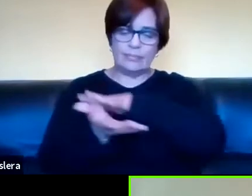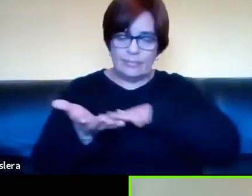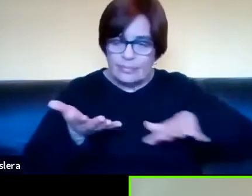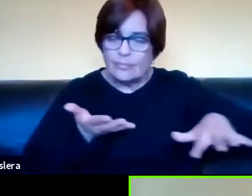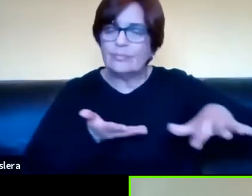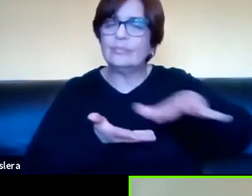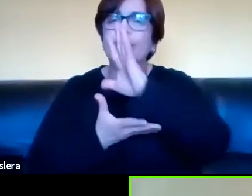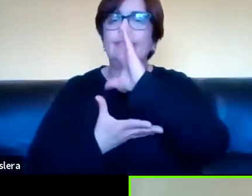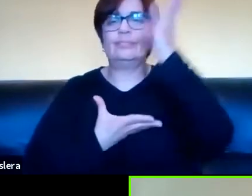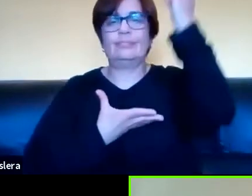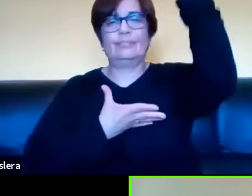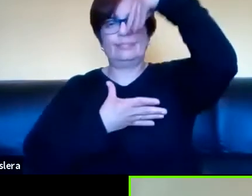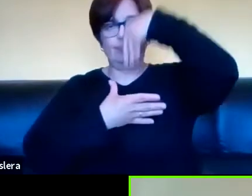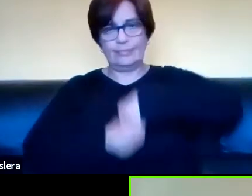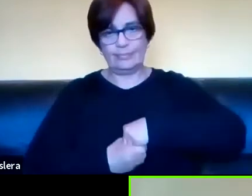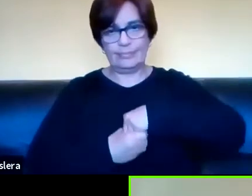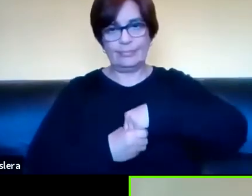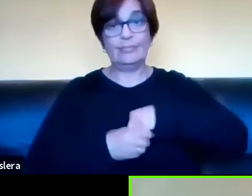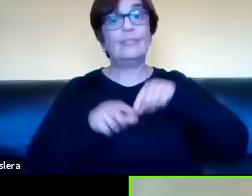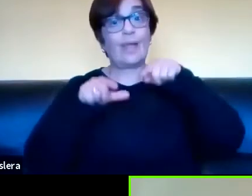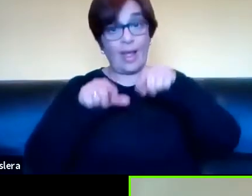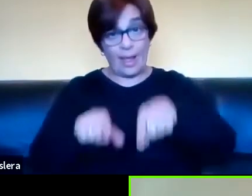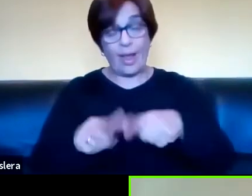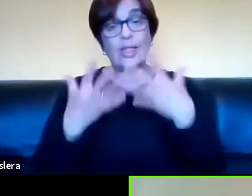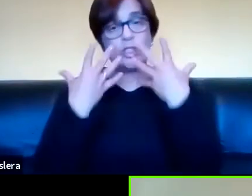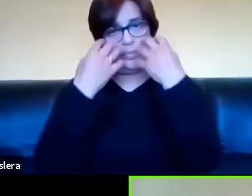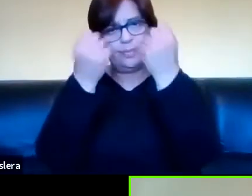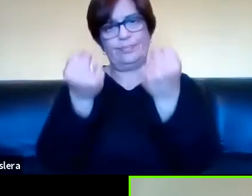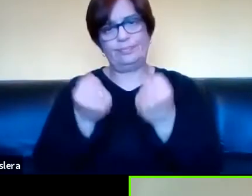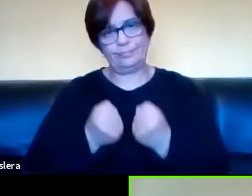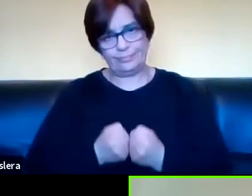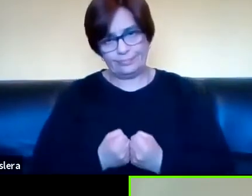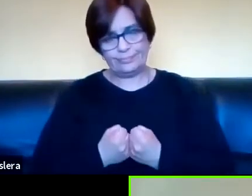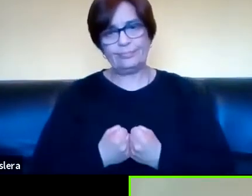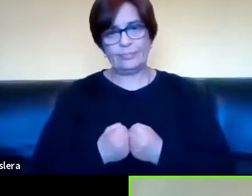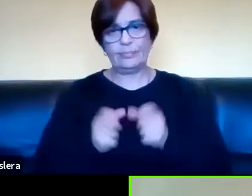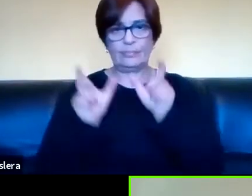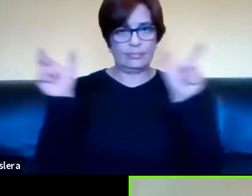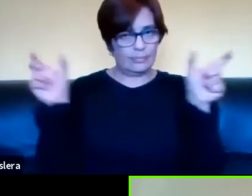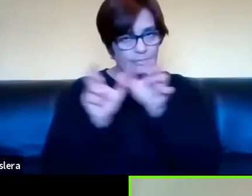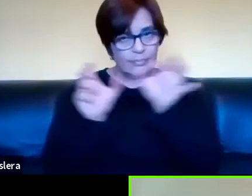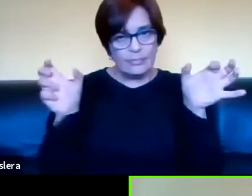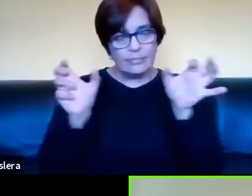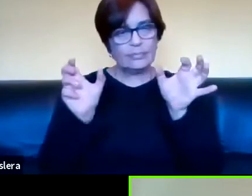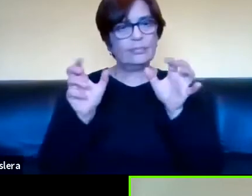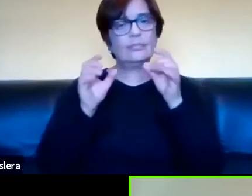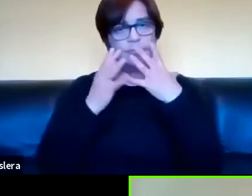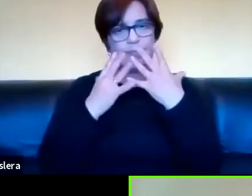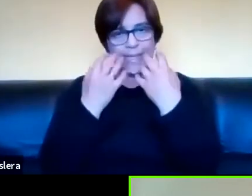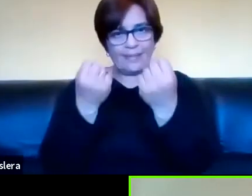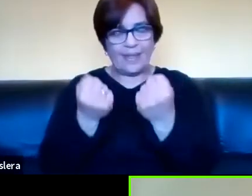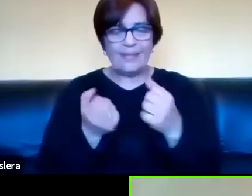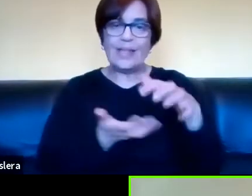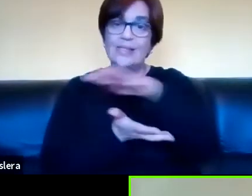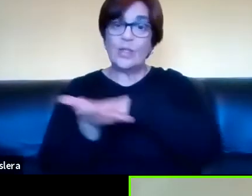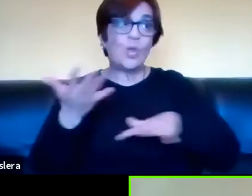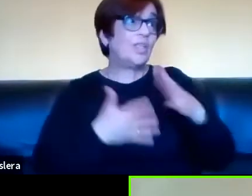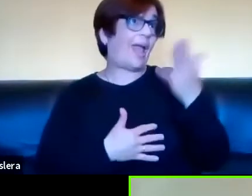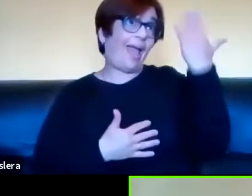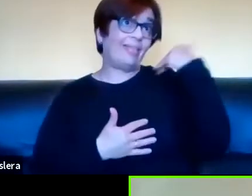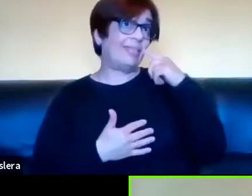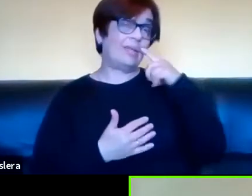contexto que lo estaba sosteniendo que era tráeme eso a el modo sintáctico donde yo el contexto que antes era